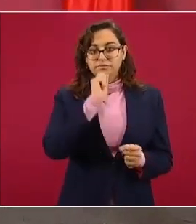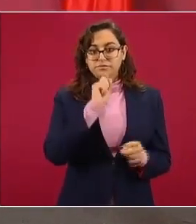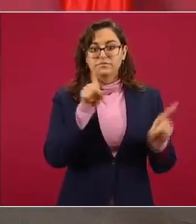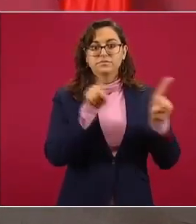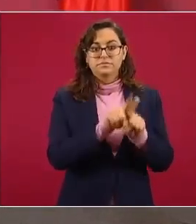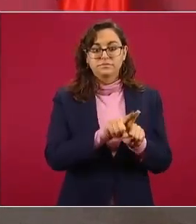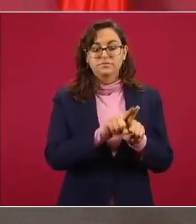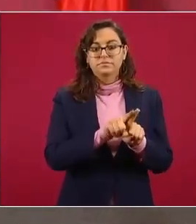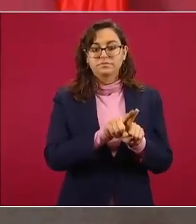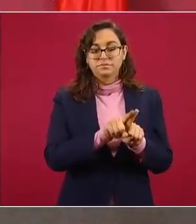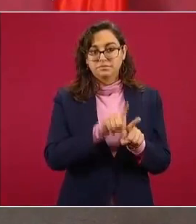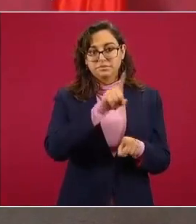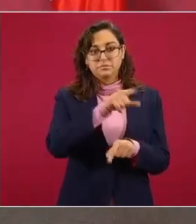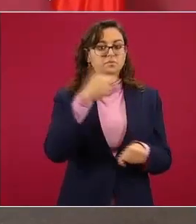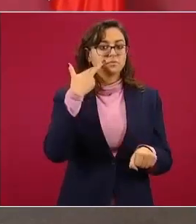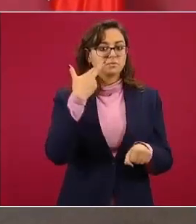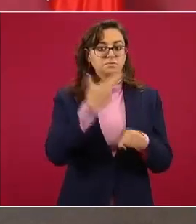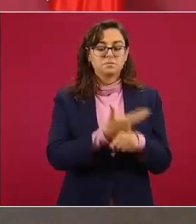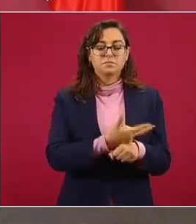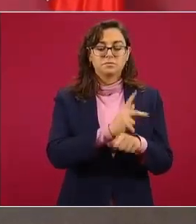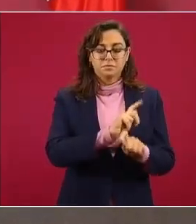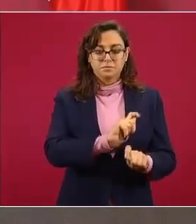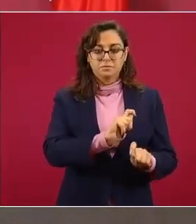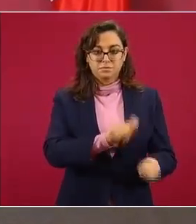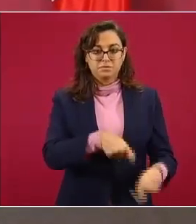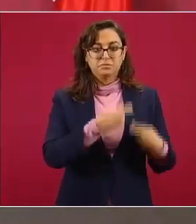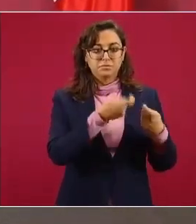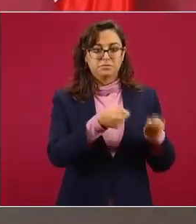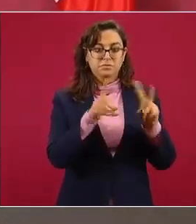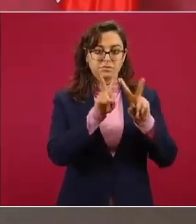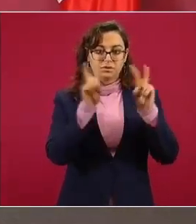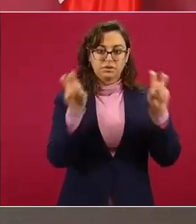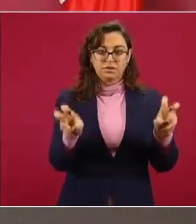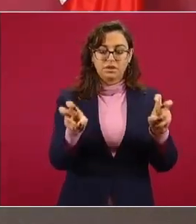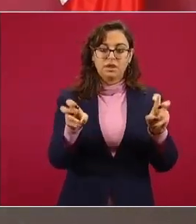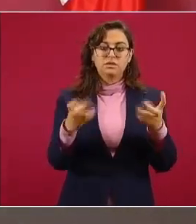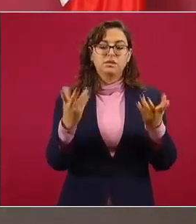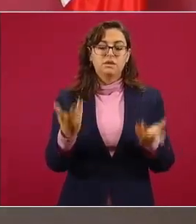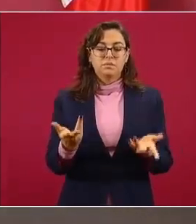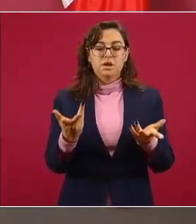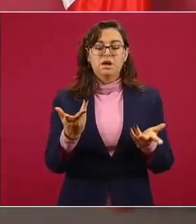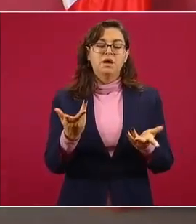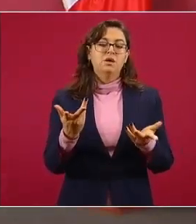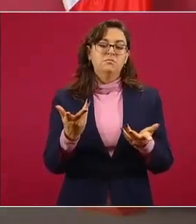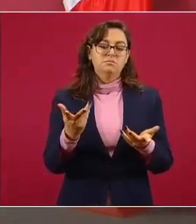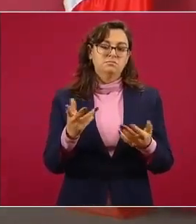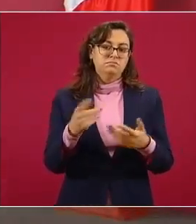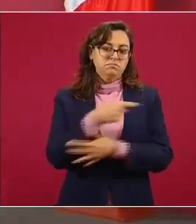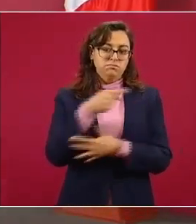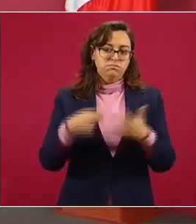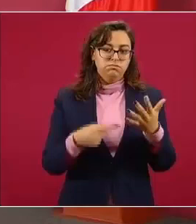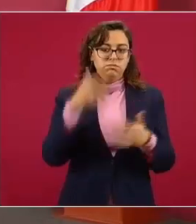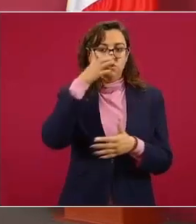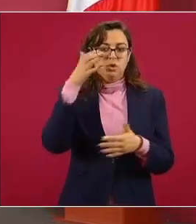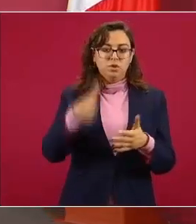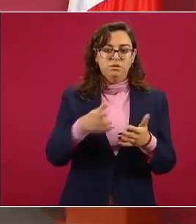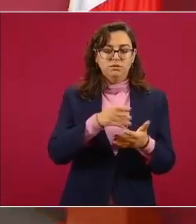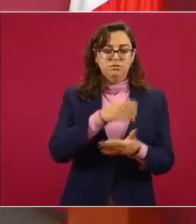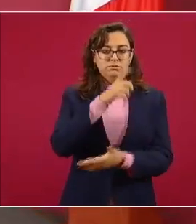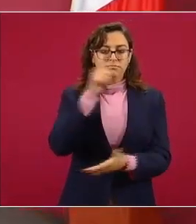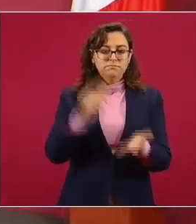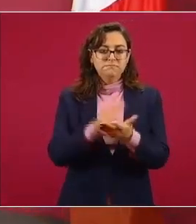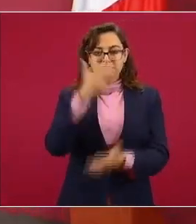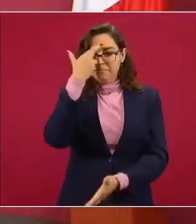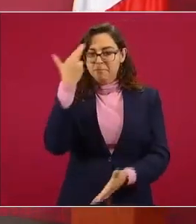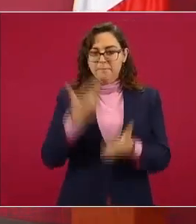encargadas del combate a la delincuencia organizada existen